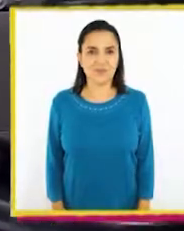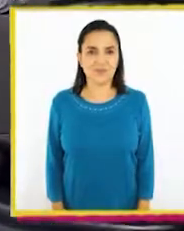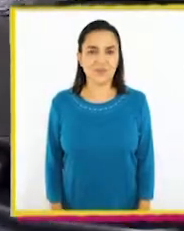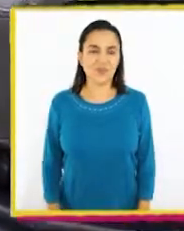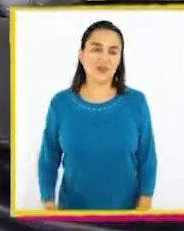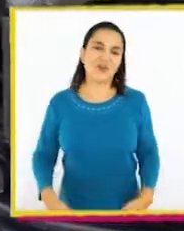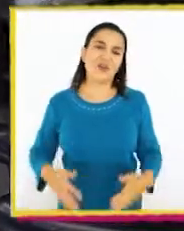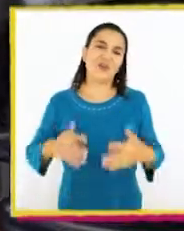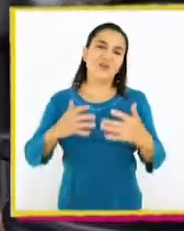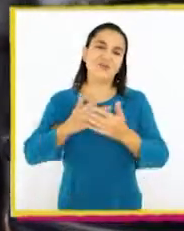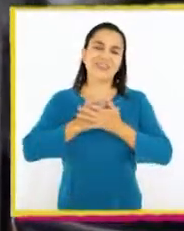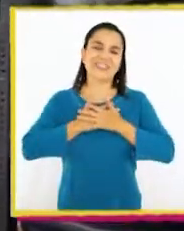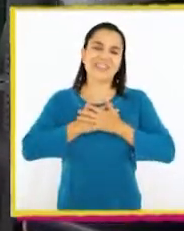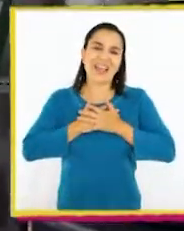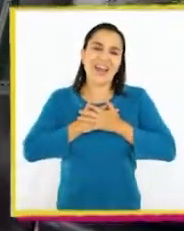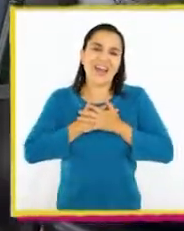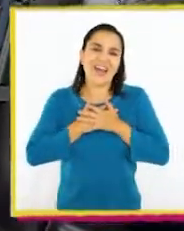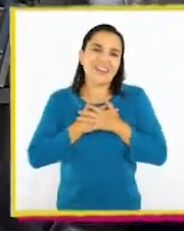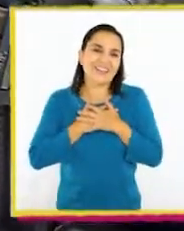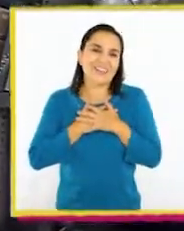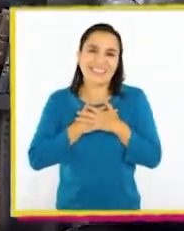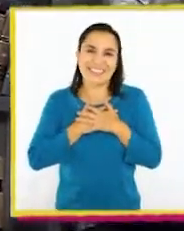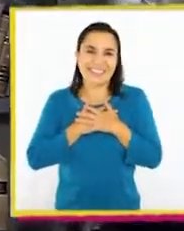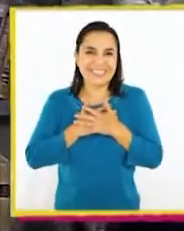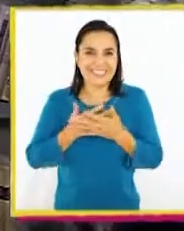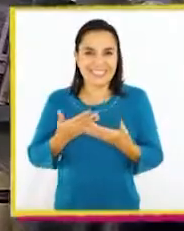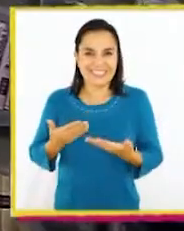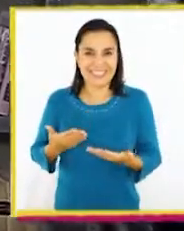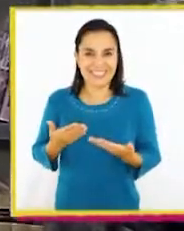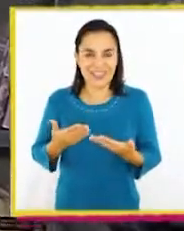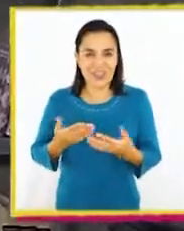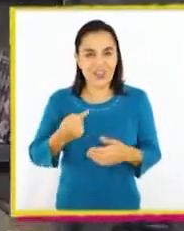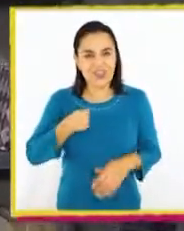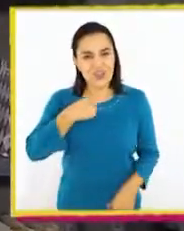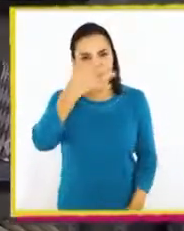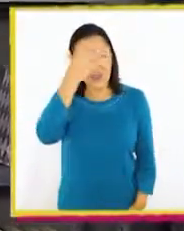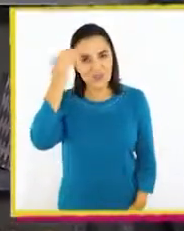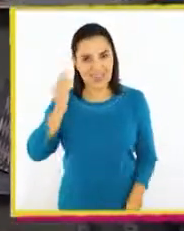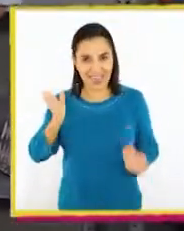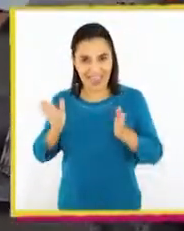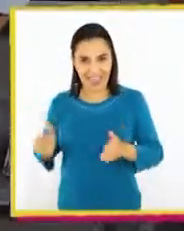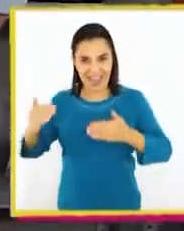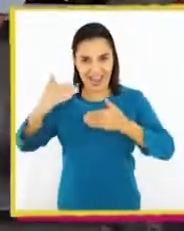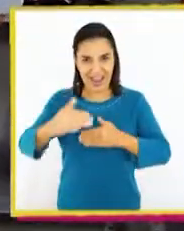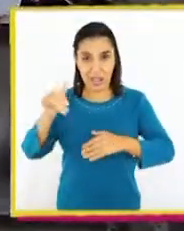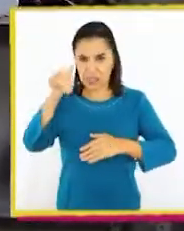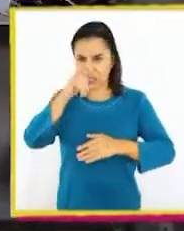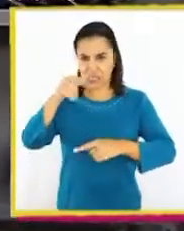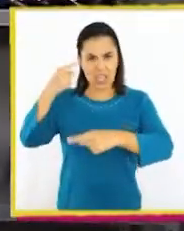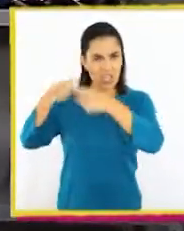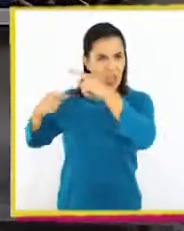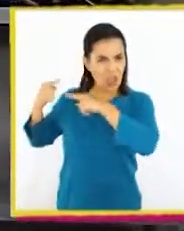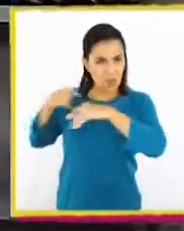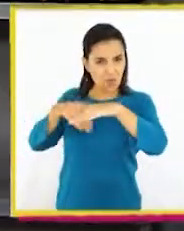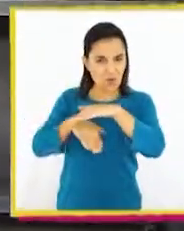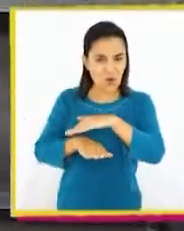¡Oh, qué emoción! Se me había olvidado mi cápsula del tiempo.